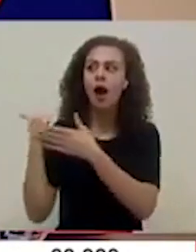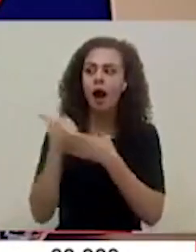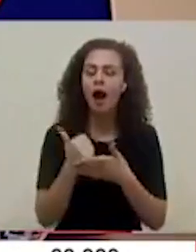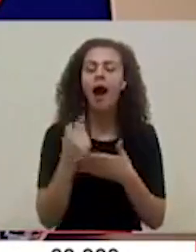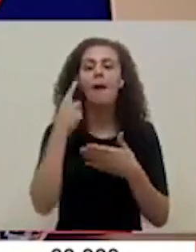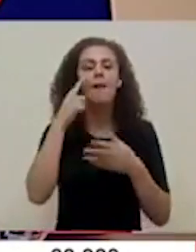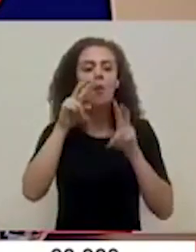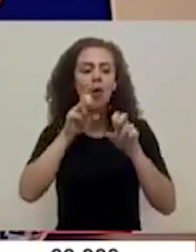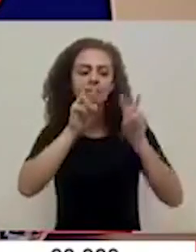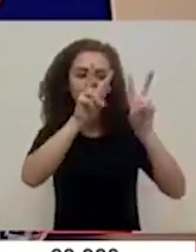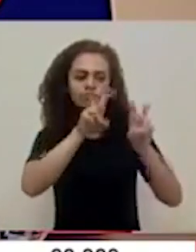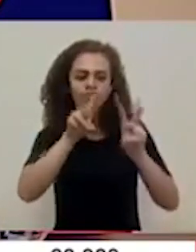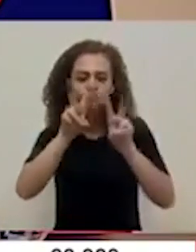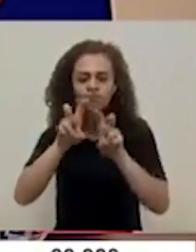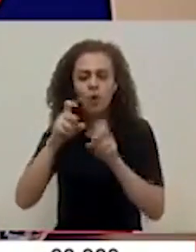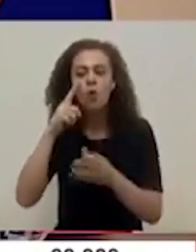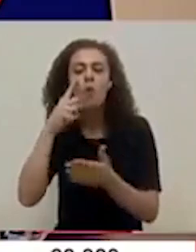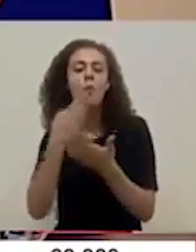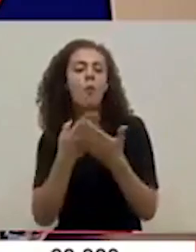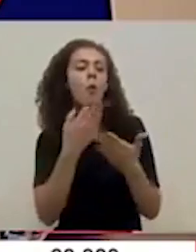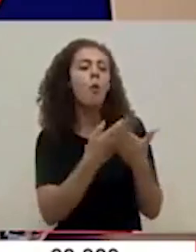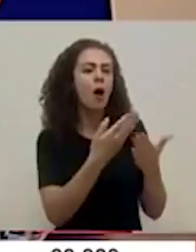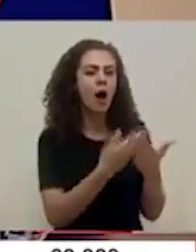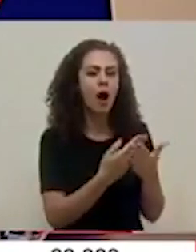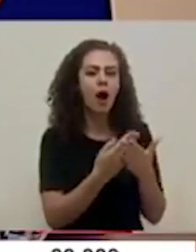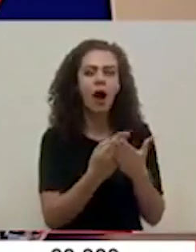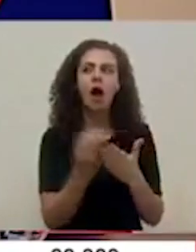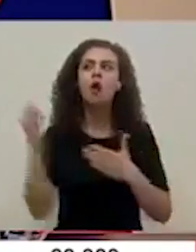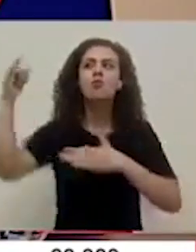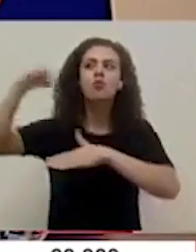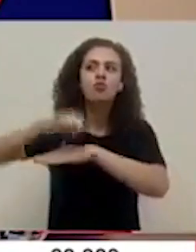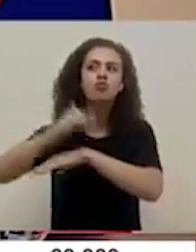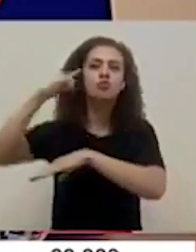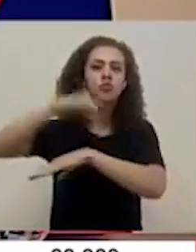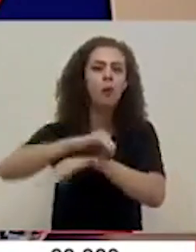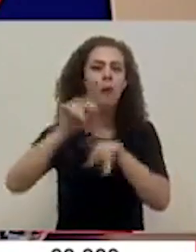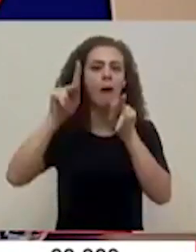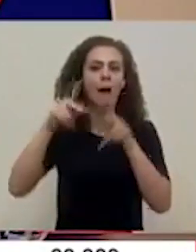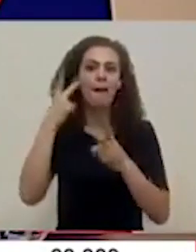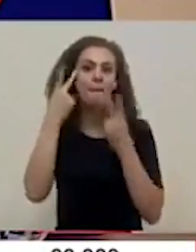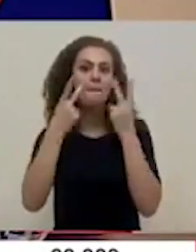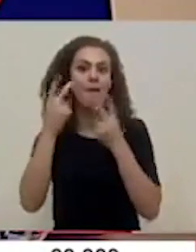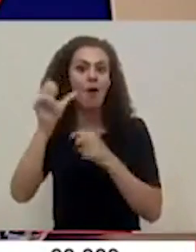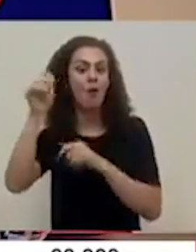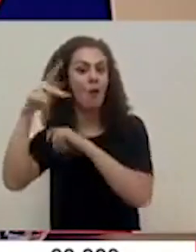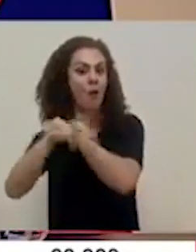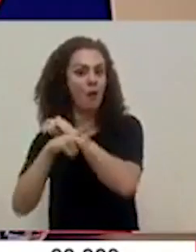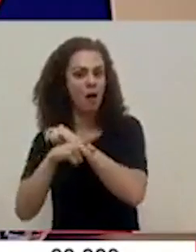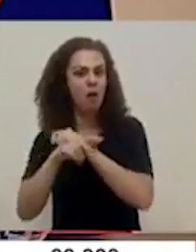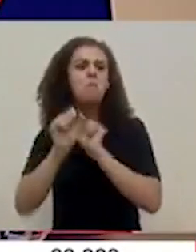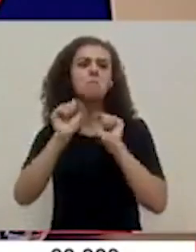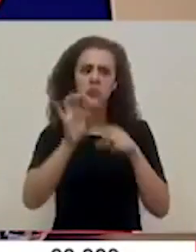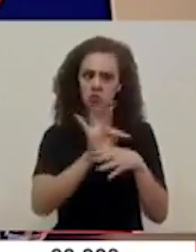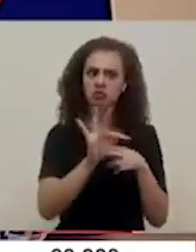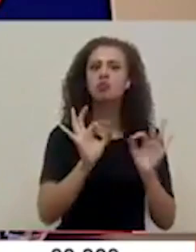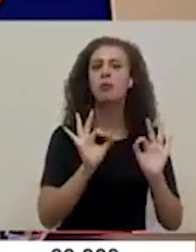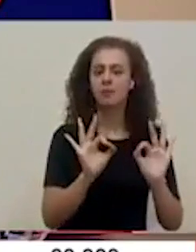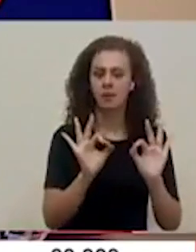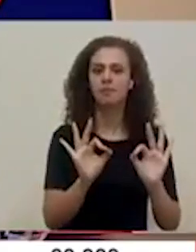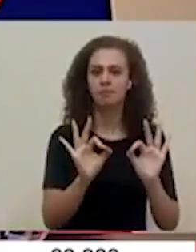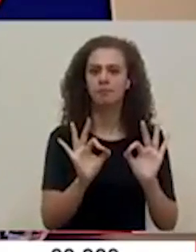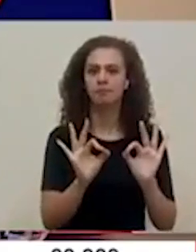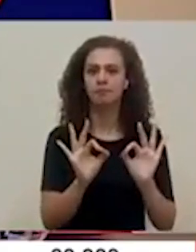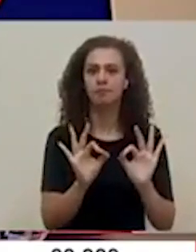revisando y probando con las llegadas de visitantes que la cosa funciona, que está funcionando bien.